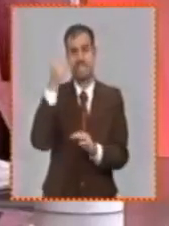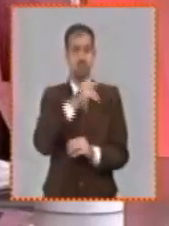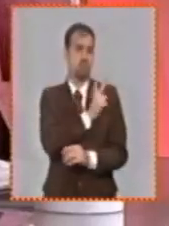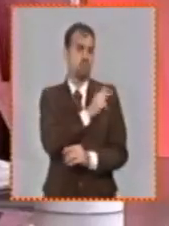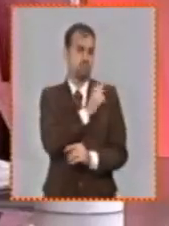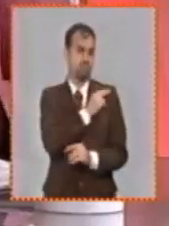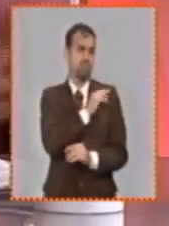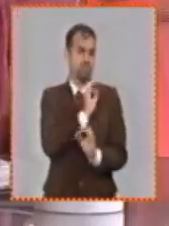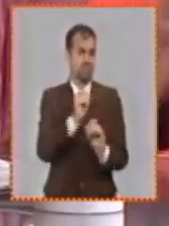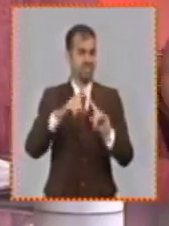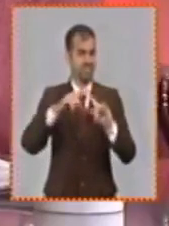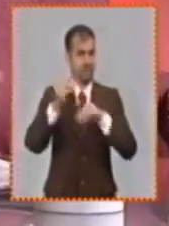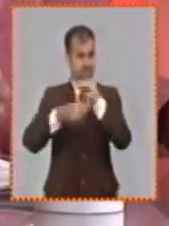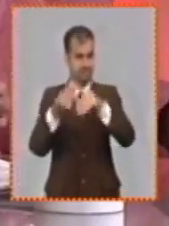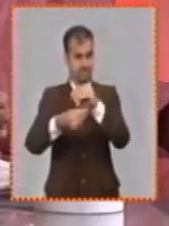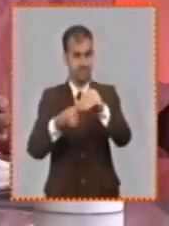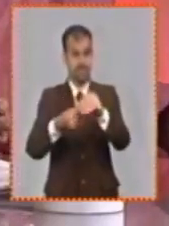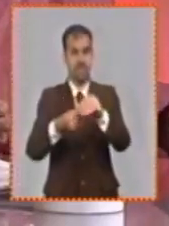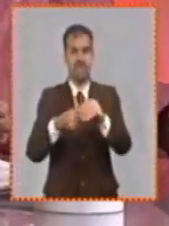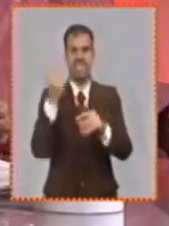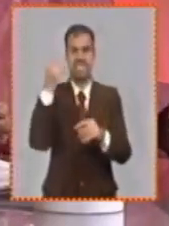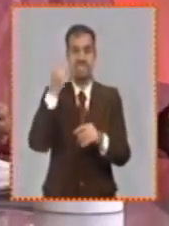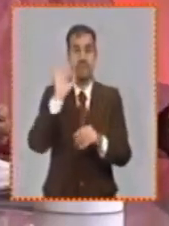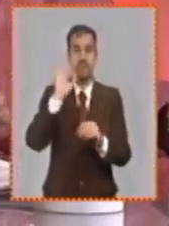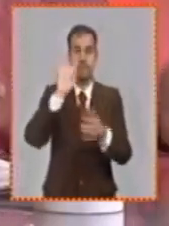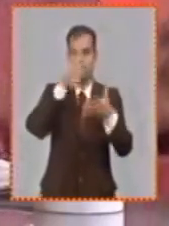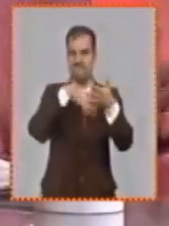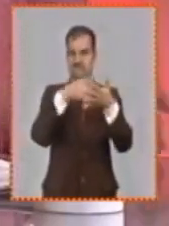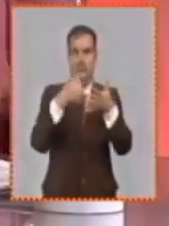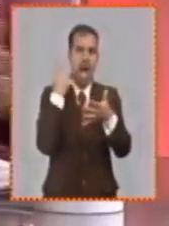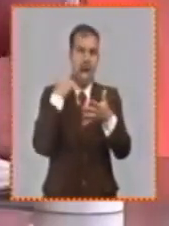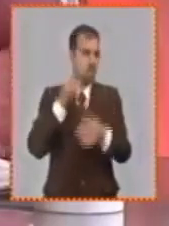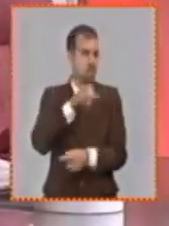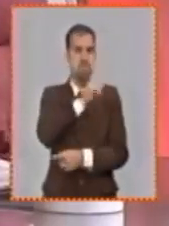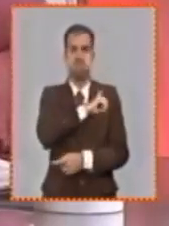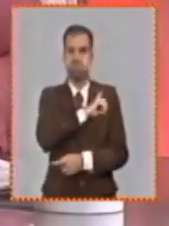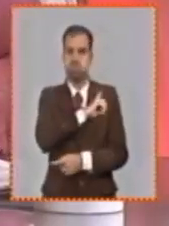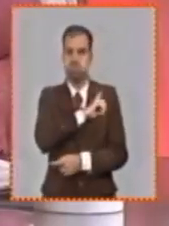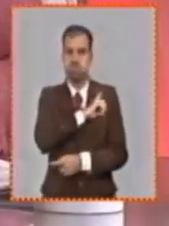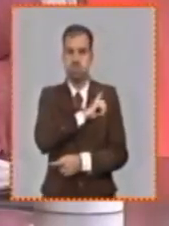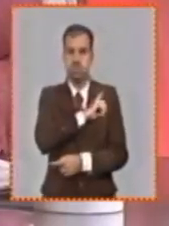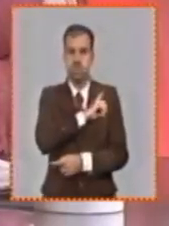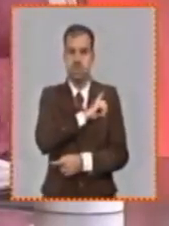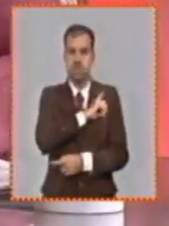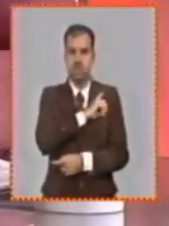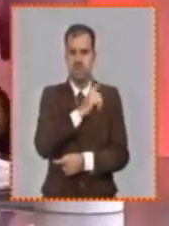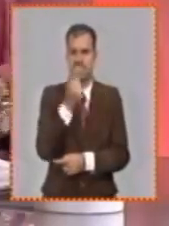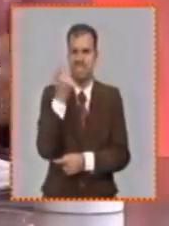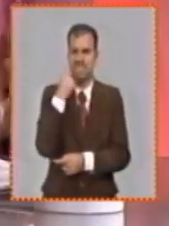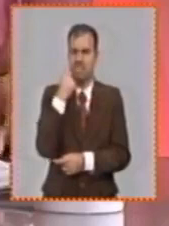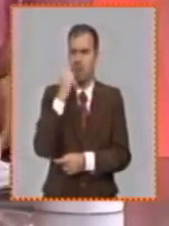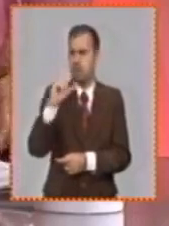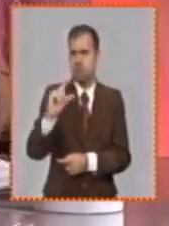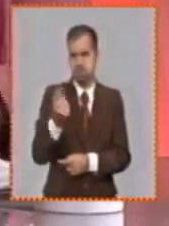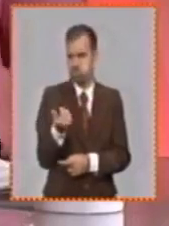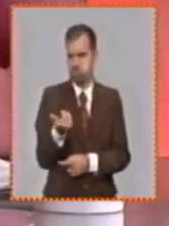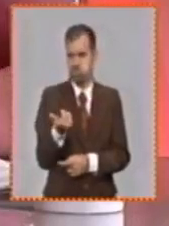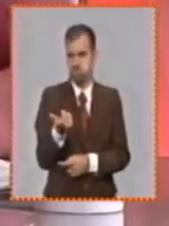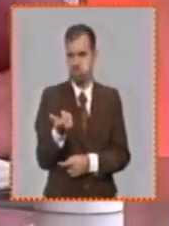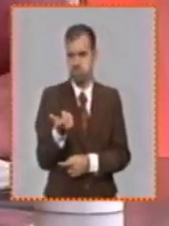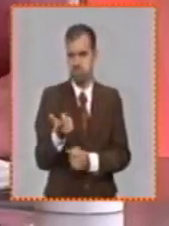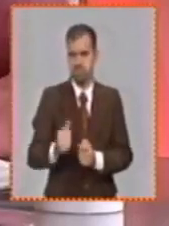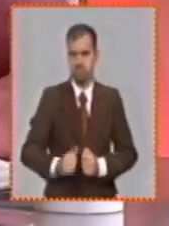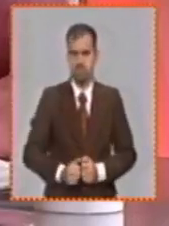se incrementaron precios de comedores utilizando inventarios del año anterior que para nada están devaluados es decir que están